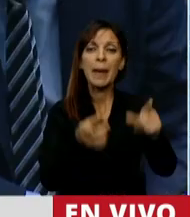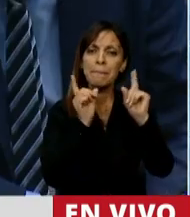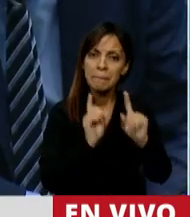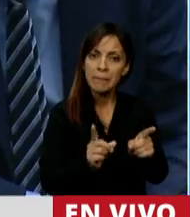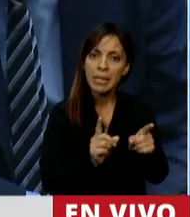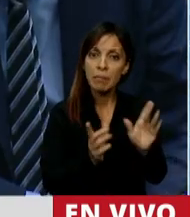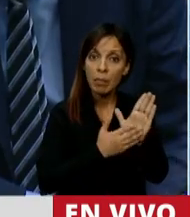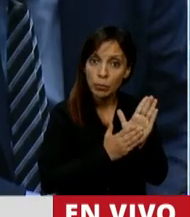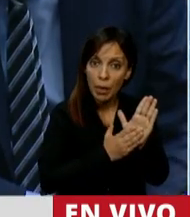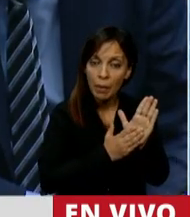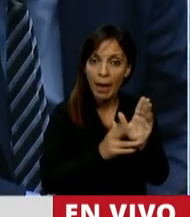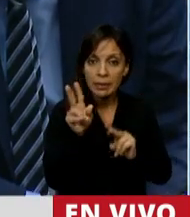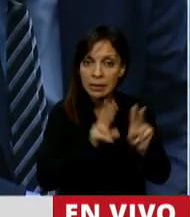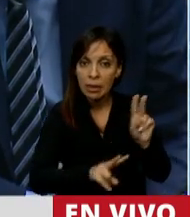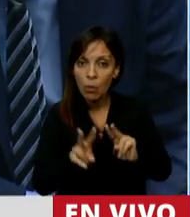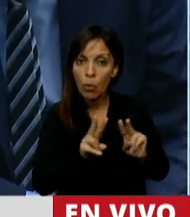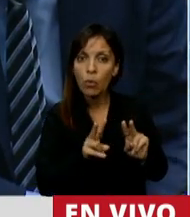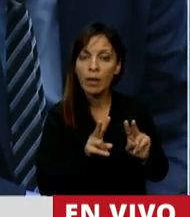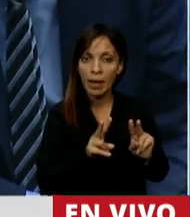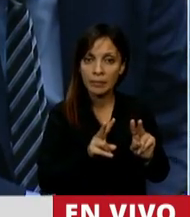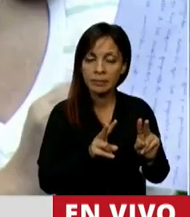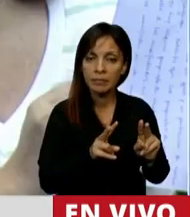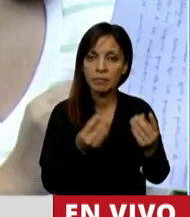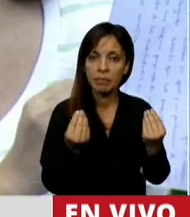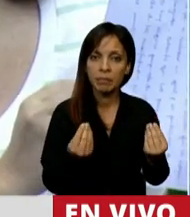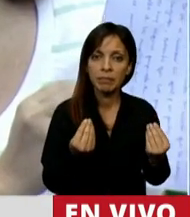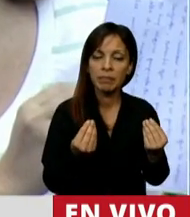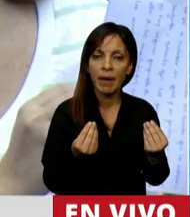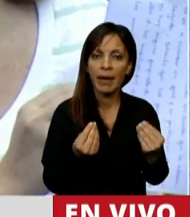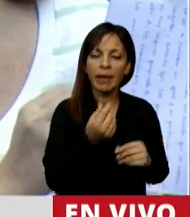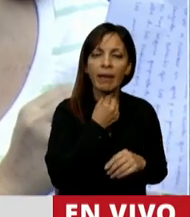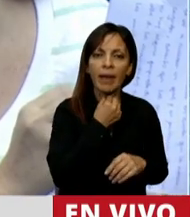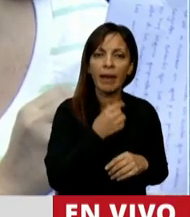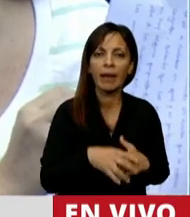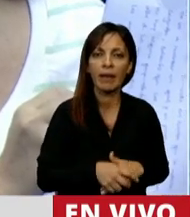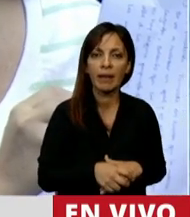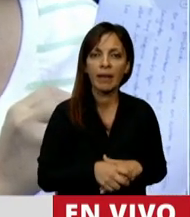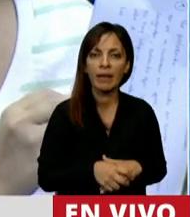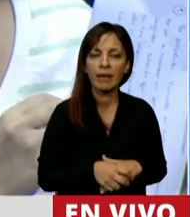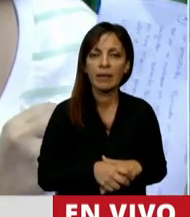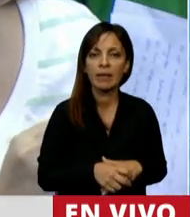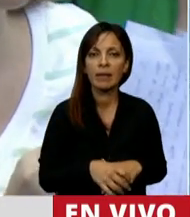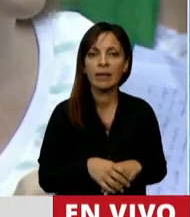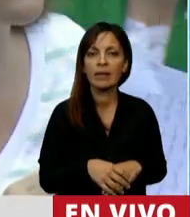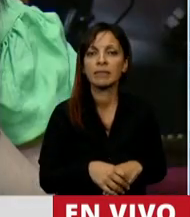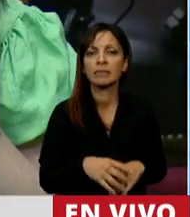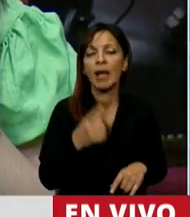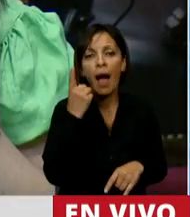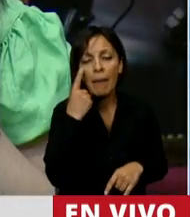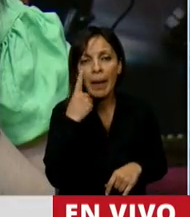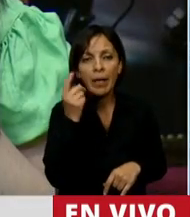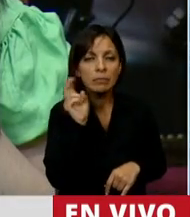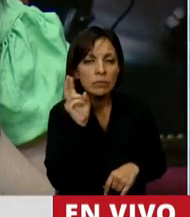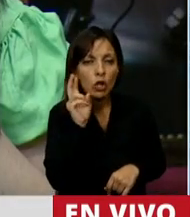signo el que se busca escuchar cuando se pretende ya escuchar el latido de